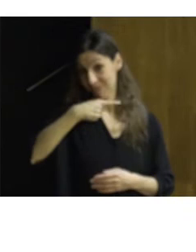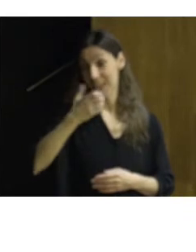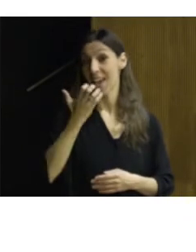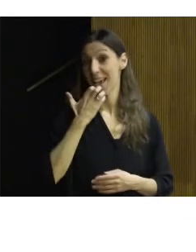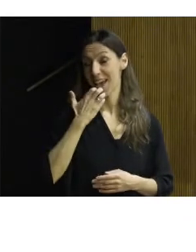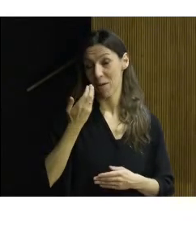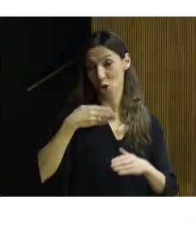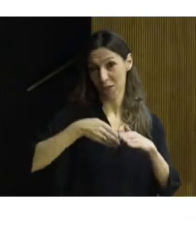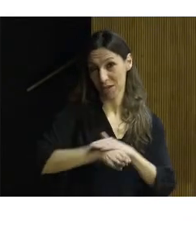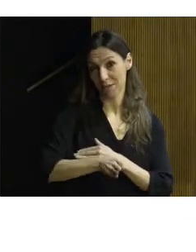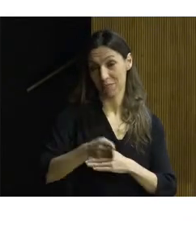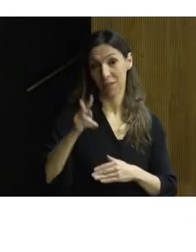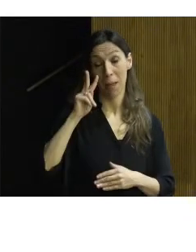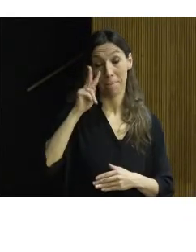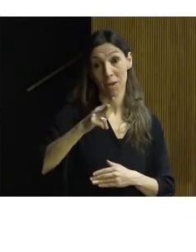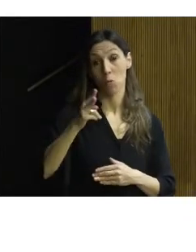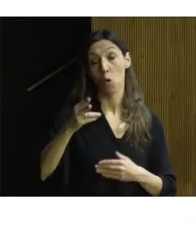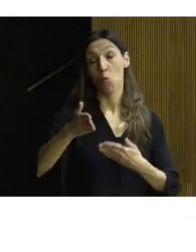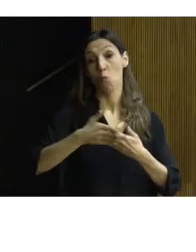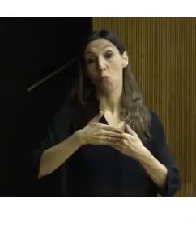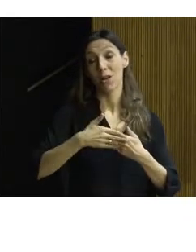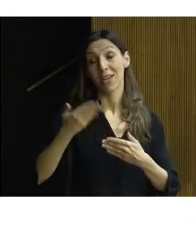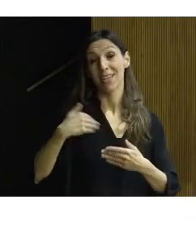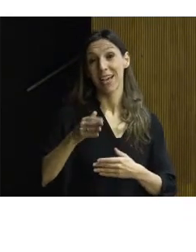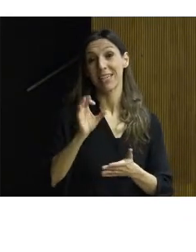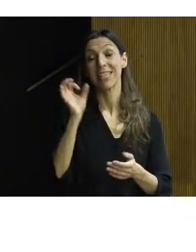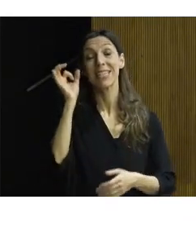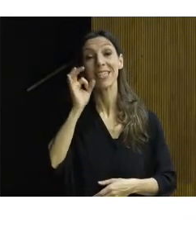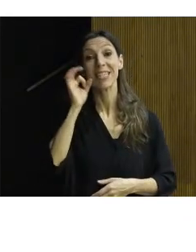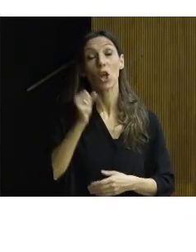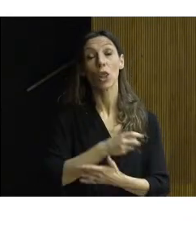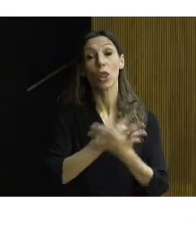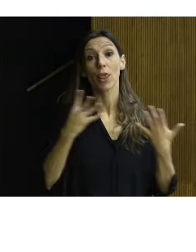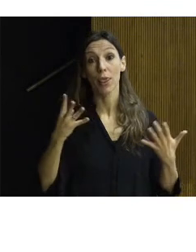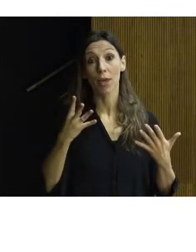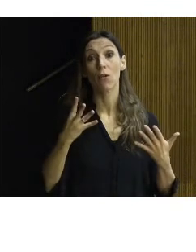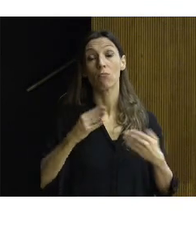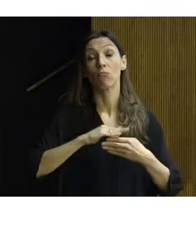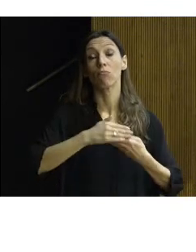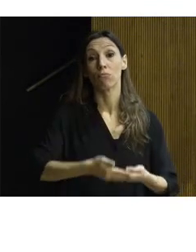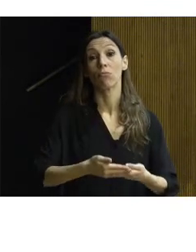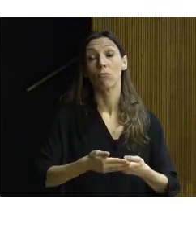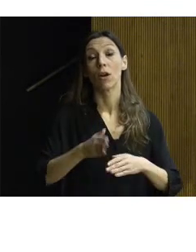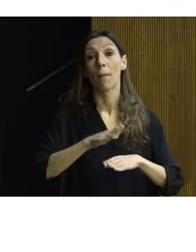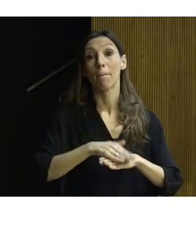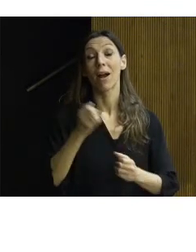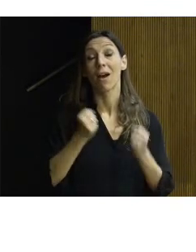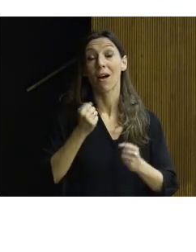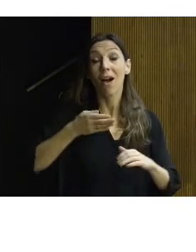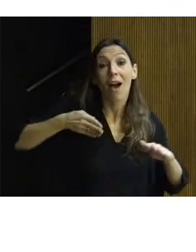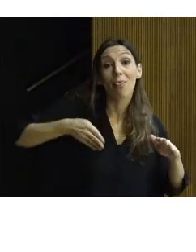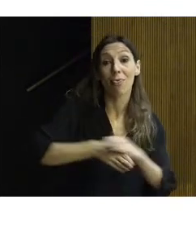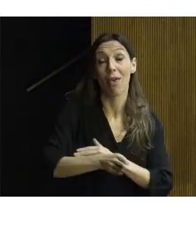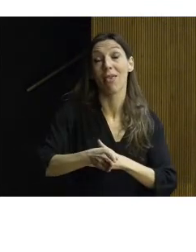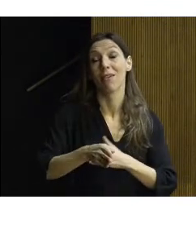Vemos que las puertas de las murallas se derruían ya en el siglo XIX para facilitar el acceso de vehículos a las ciudades y sus lienzos para